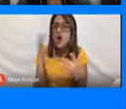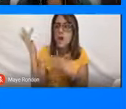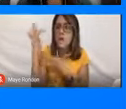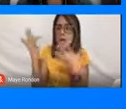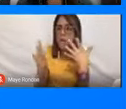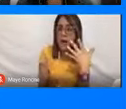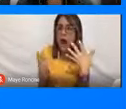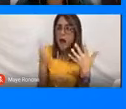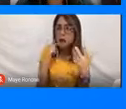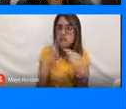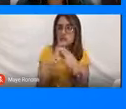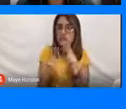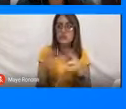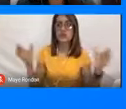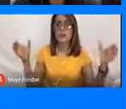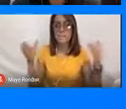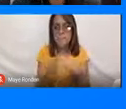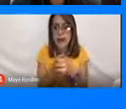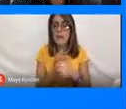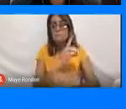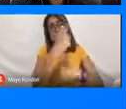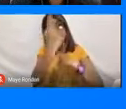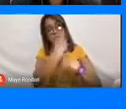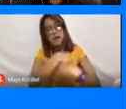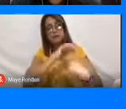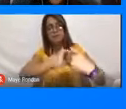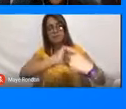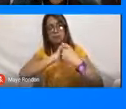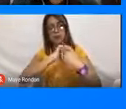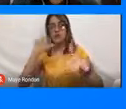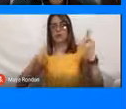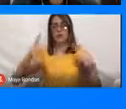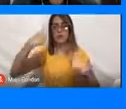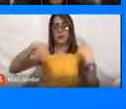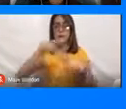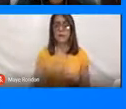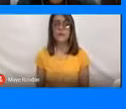están consolidadas dentro de la matriz de seguridad turística.